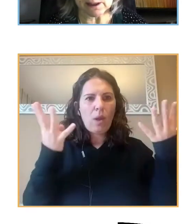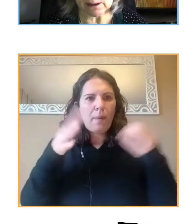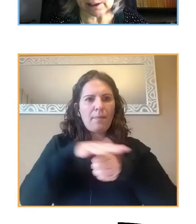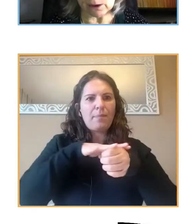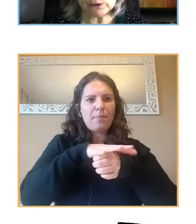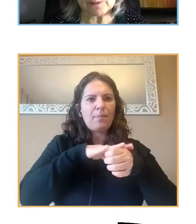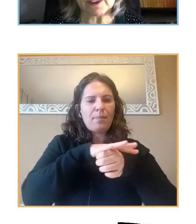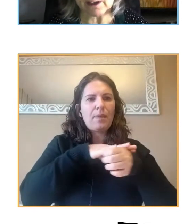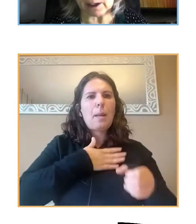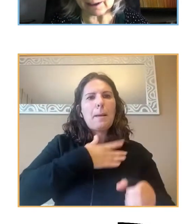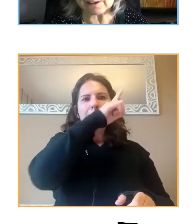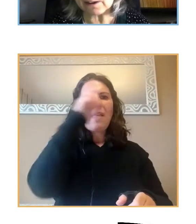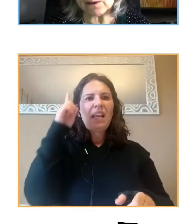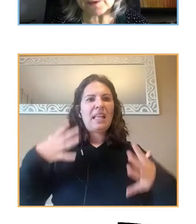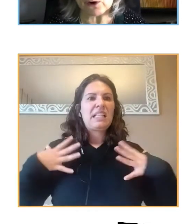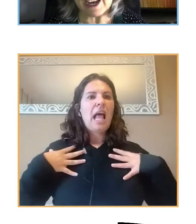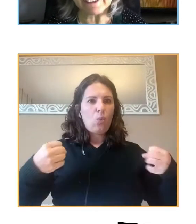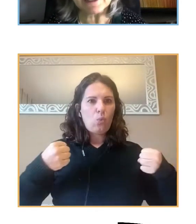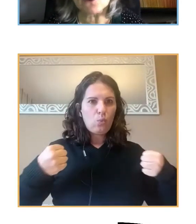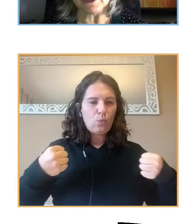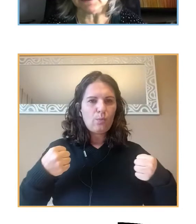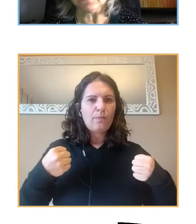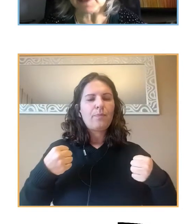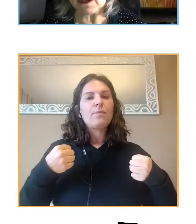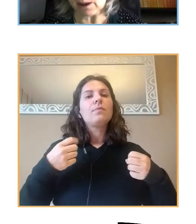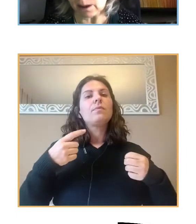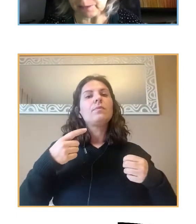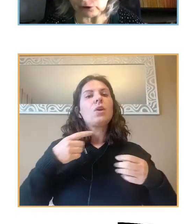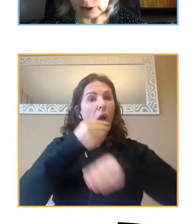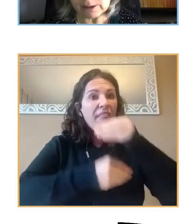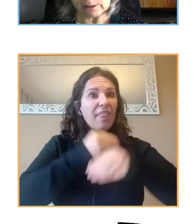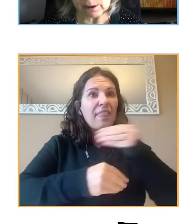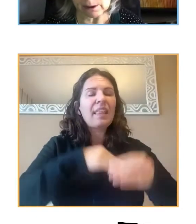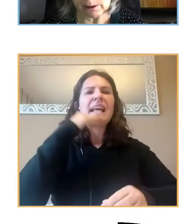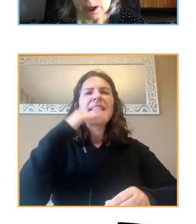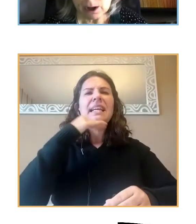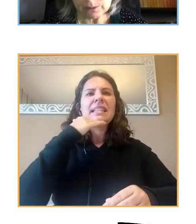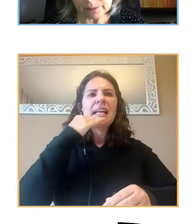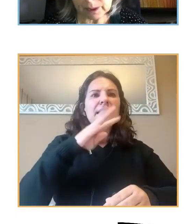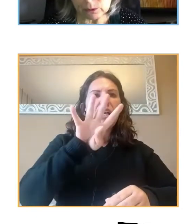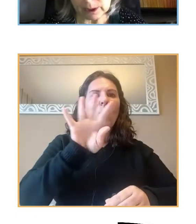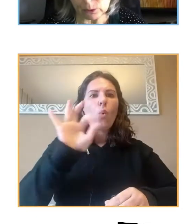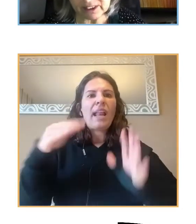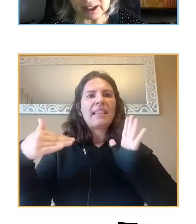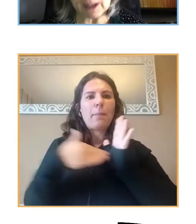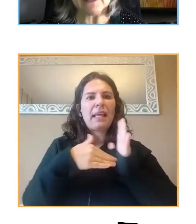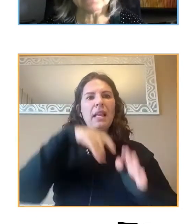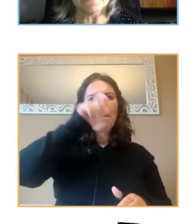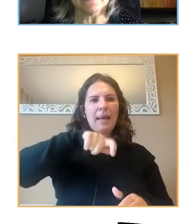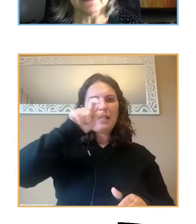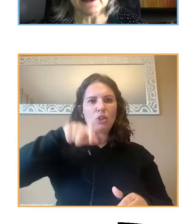Salud, se realizó con casi 40.000 personas, encuestas